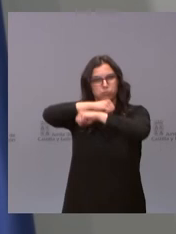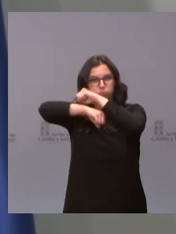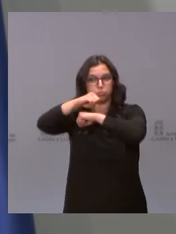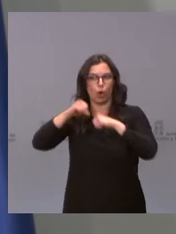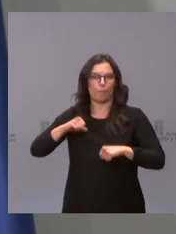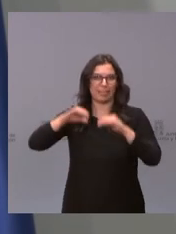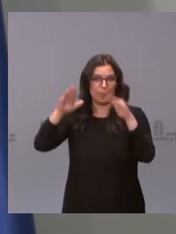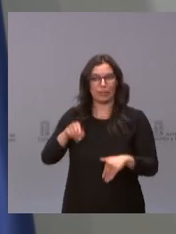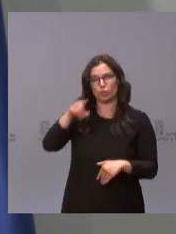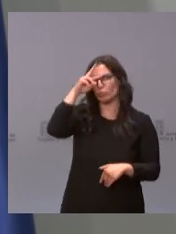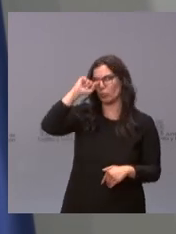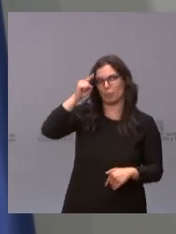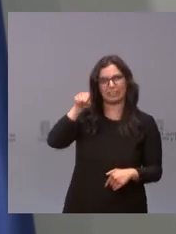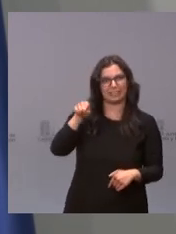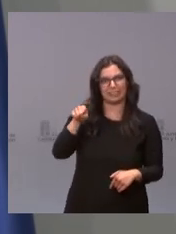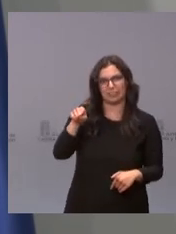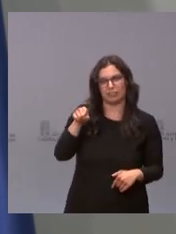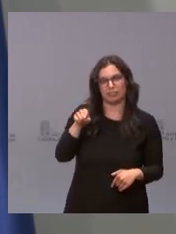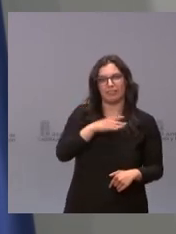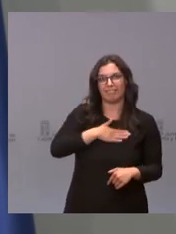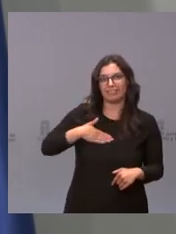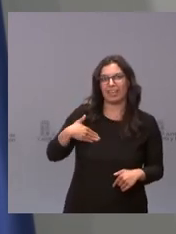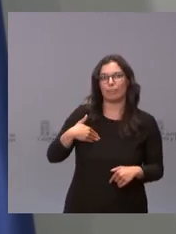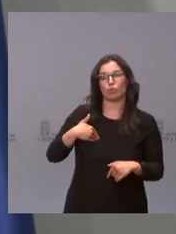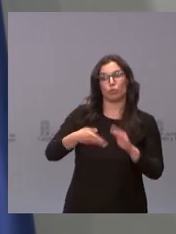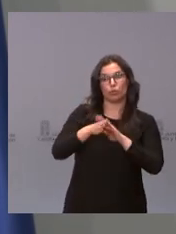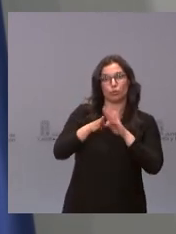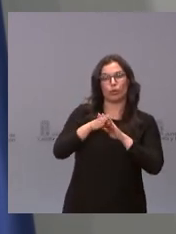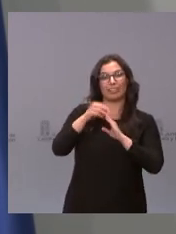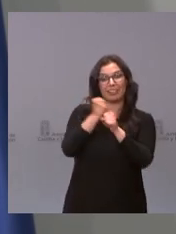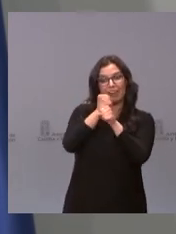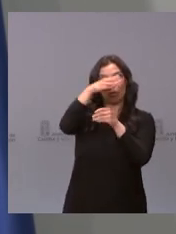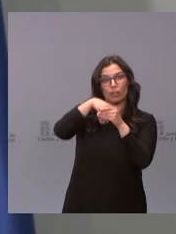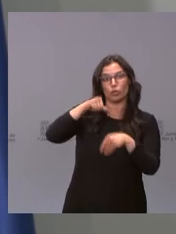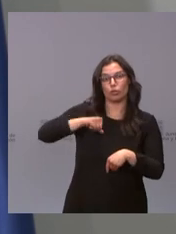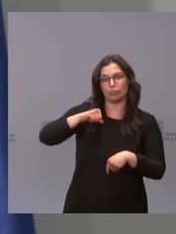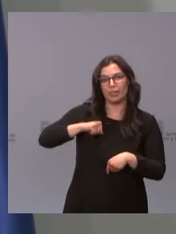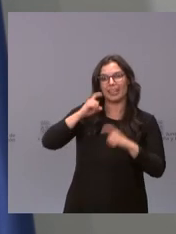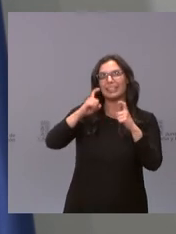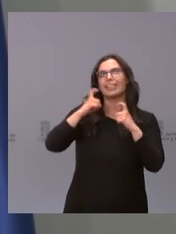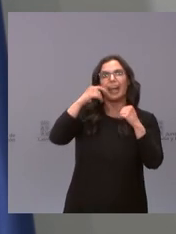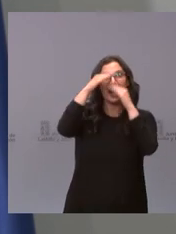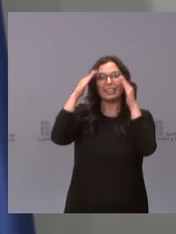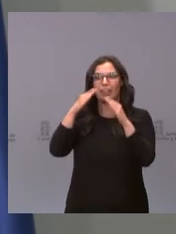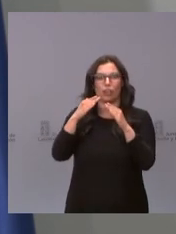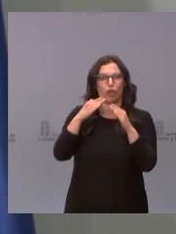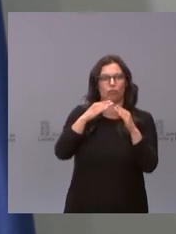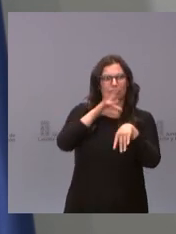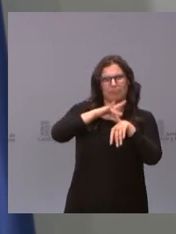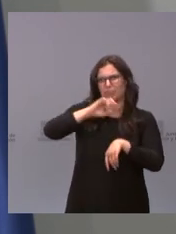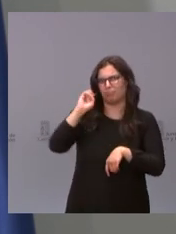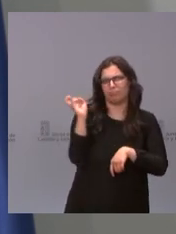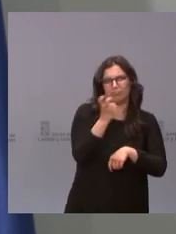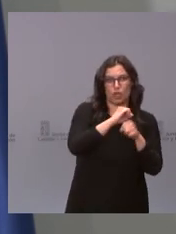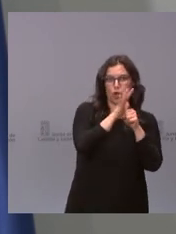preocupación básicamente es mantener la actividad hospitalaria y atender a toda la patología no COVID que tenemos que seguir